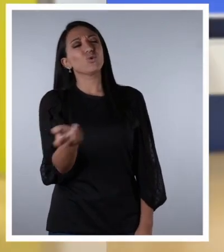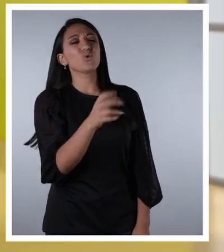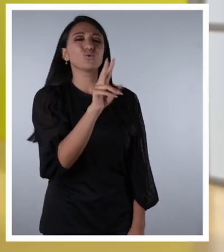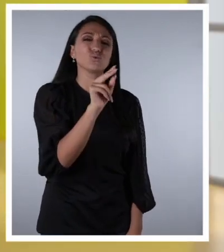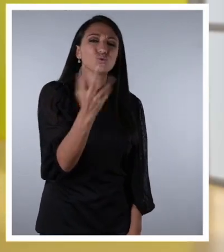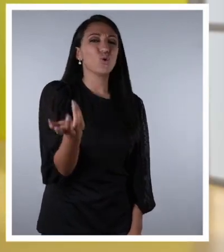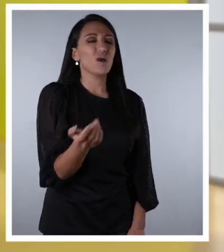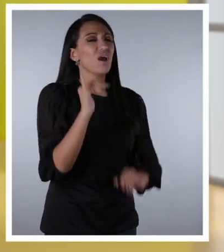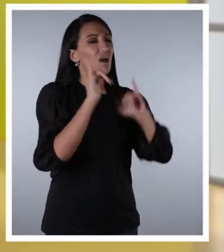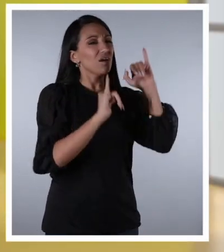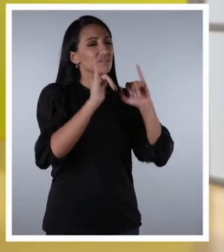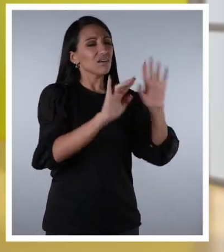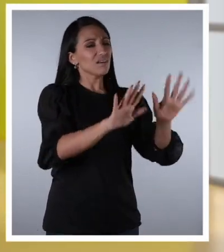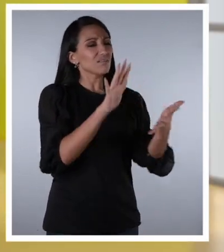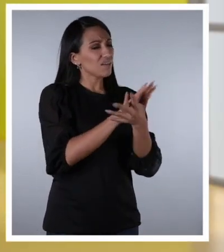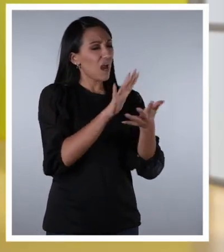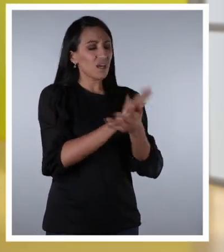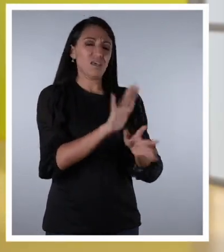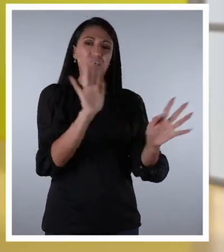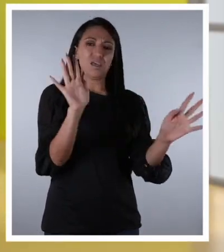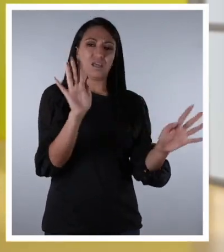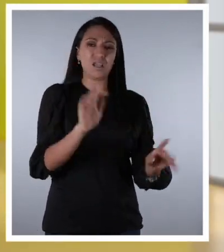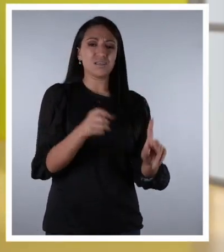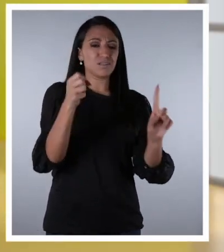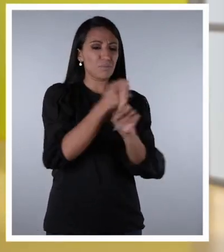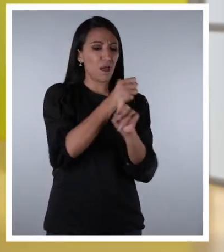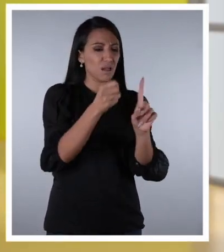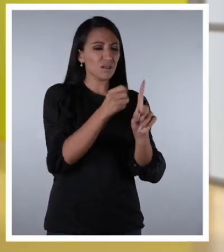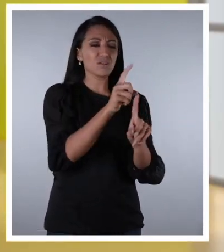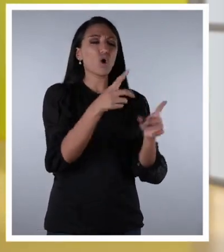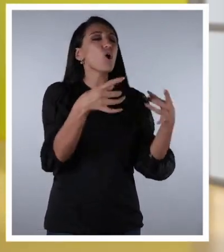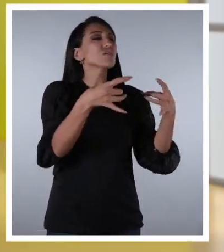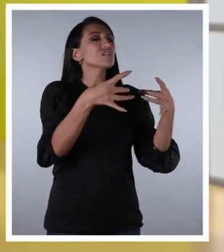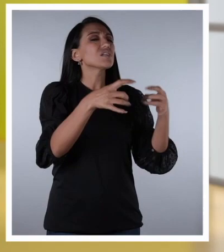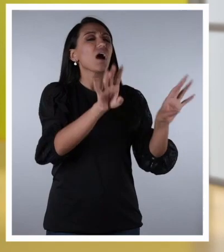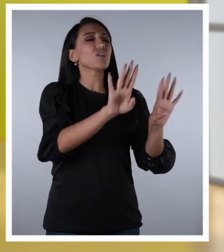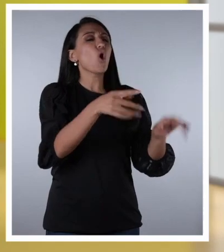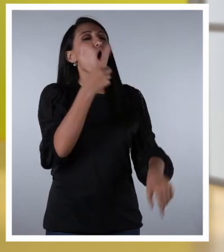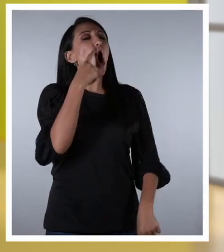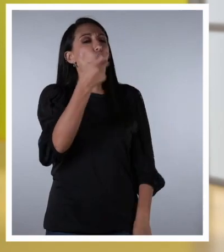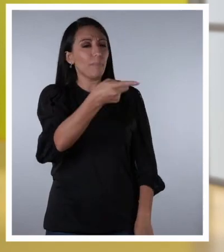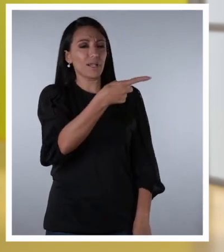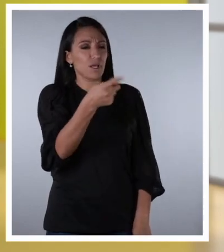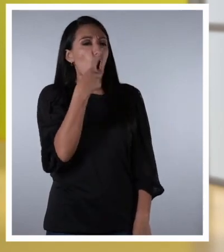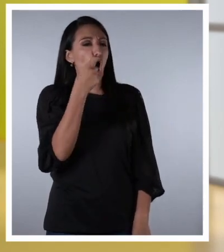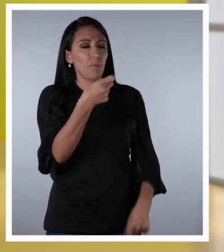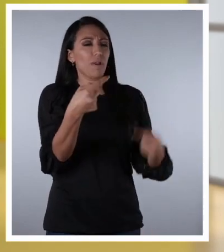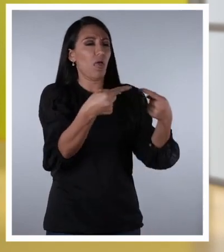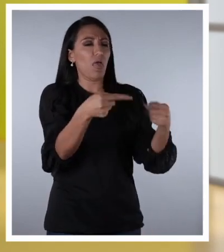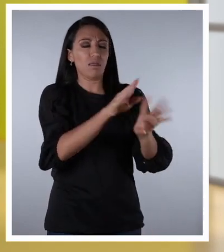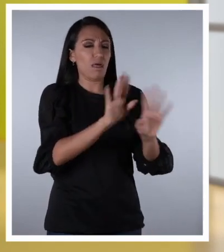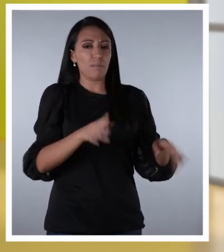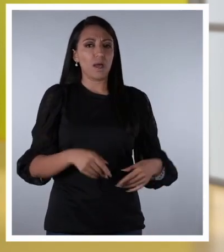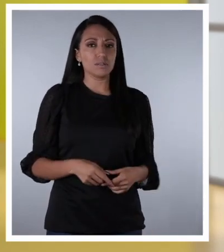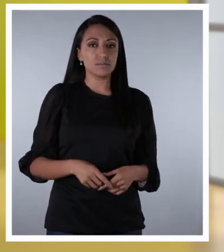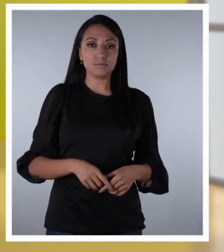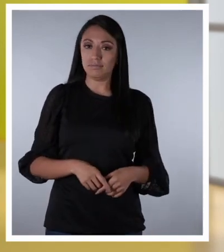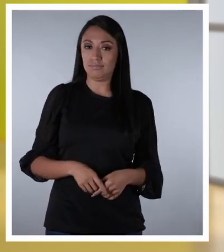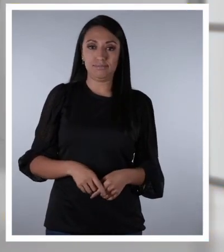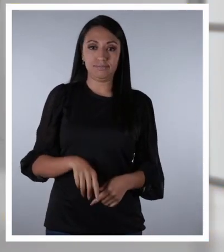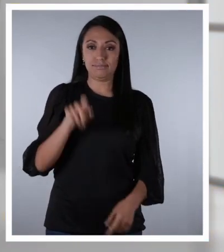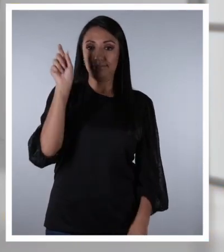¡No señor! ¡Las chicas son tranquilas! ¡El maltrato en esos chats es solo entre varones!